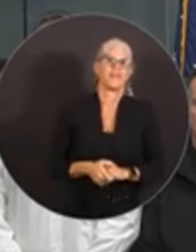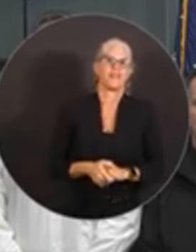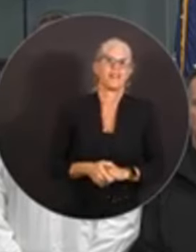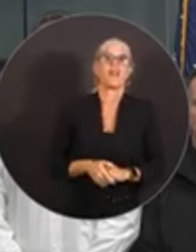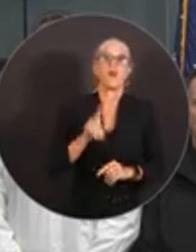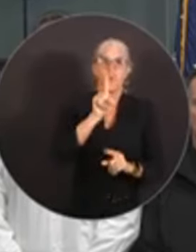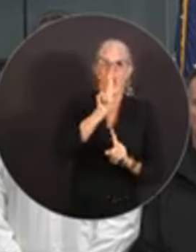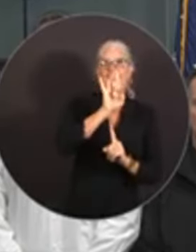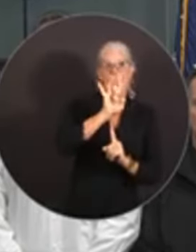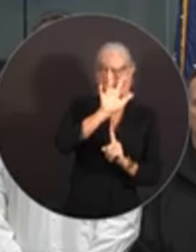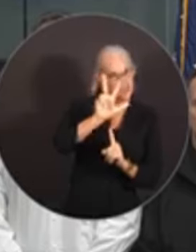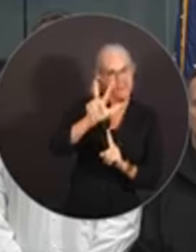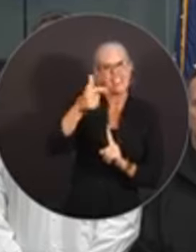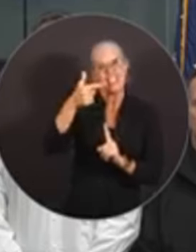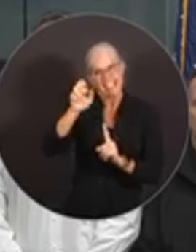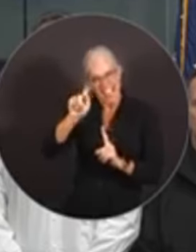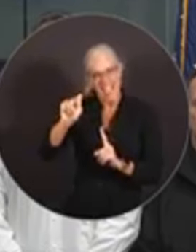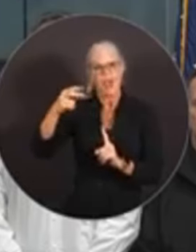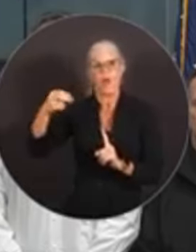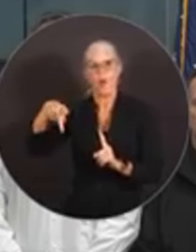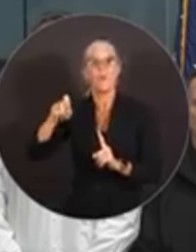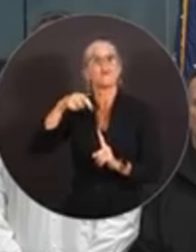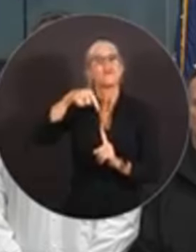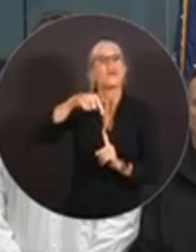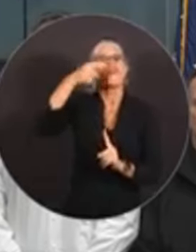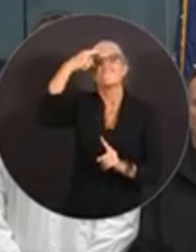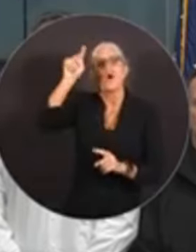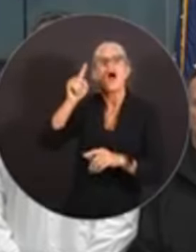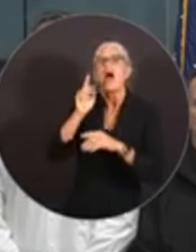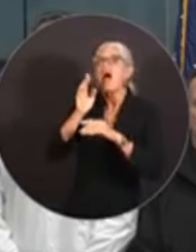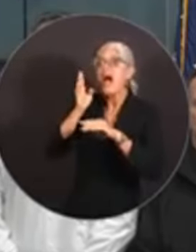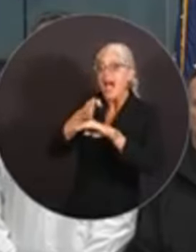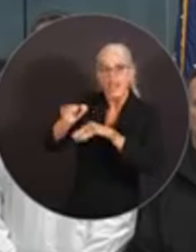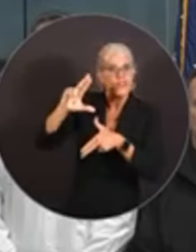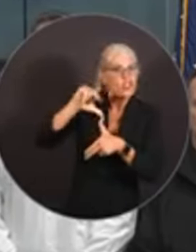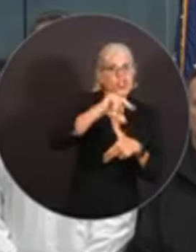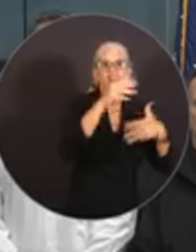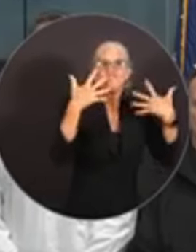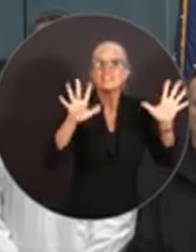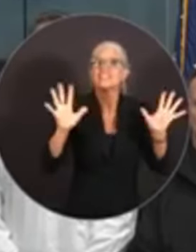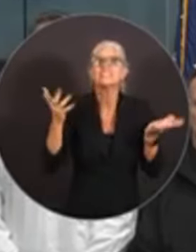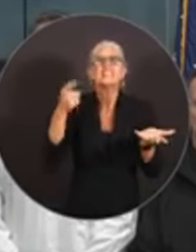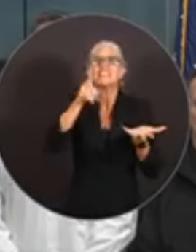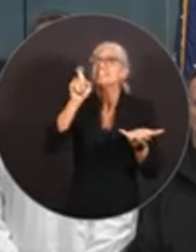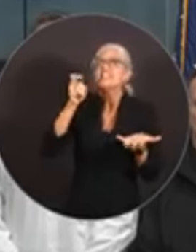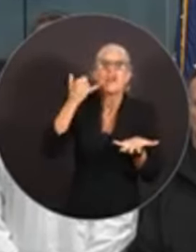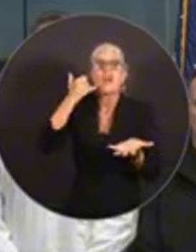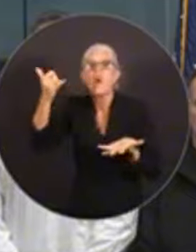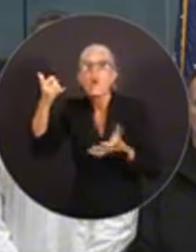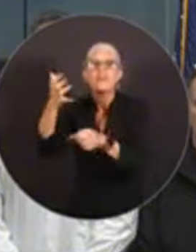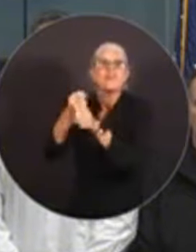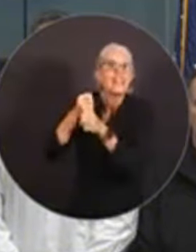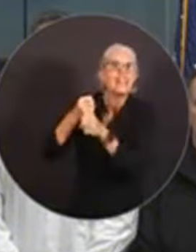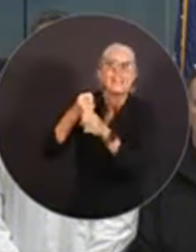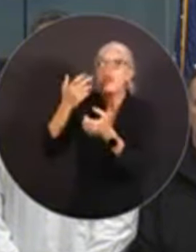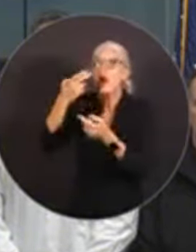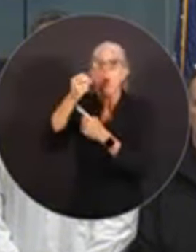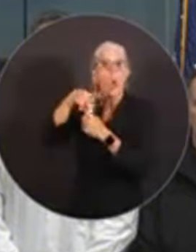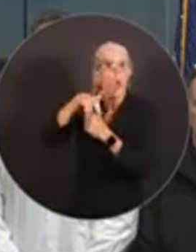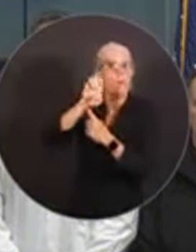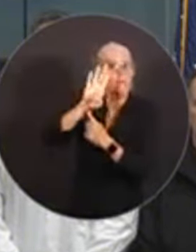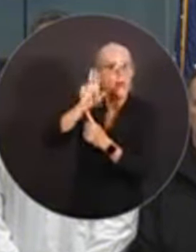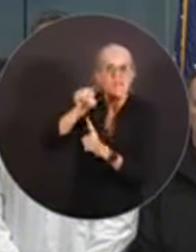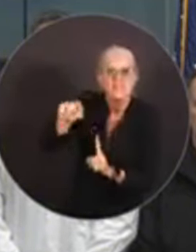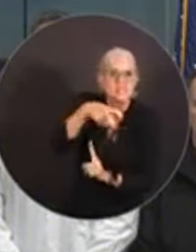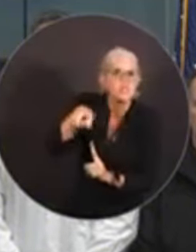encontrar ayuda. Luego de un huracán. Pueden llamar a la línea Hope y visitar el Hope